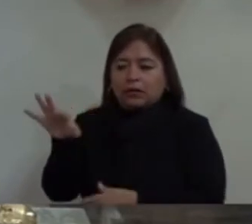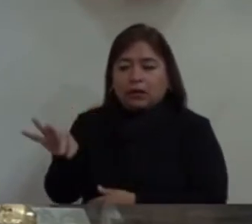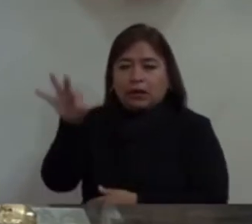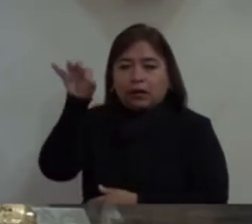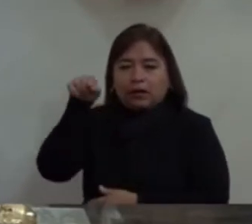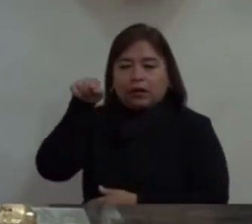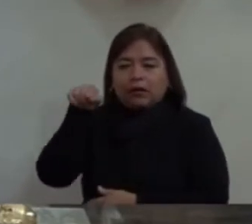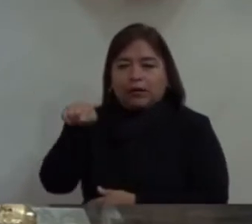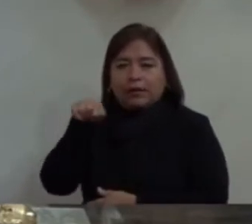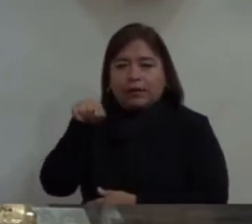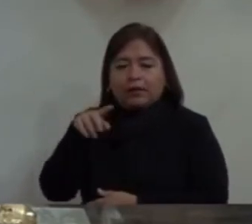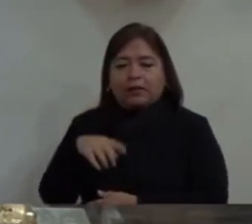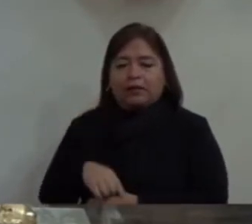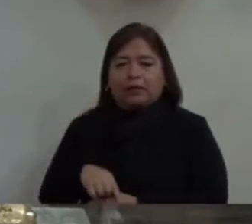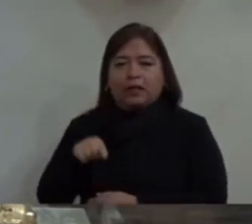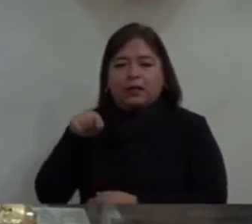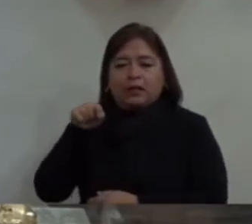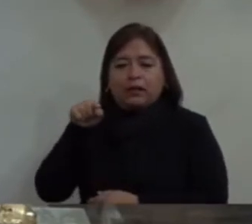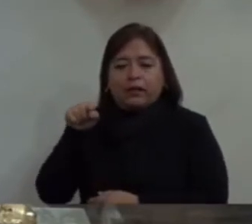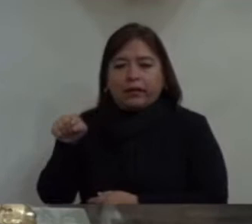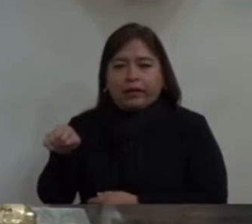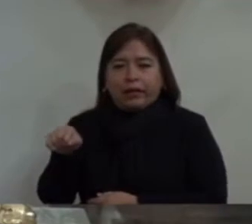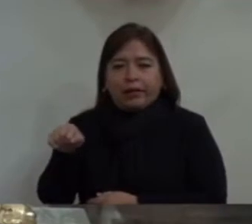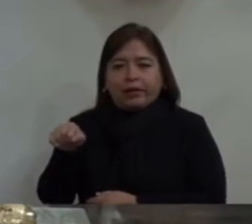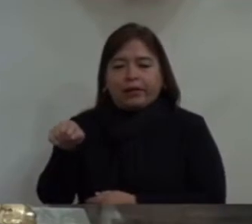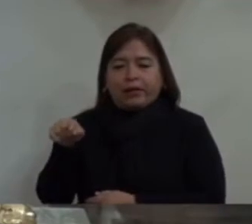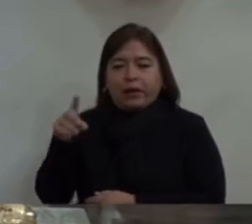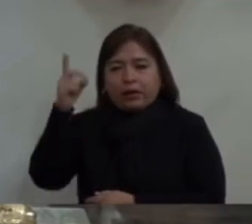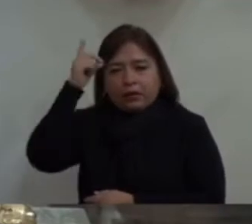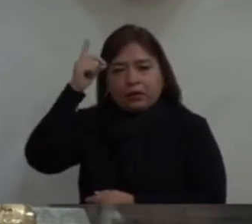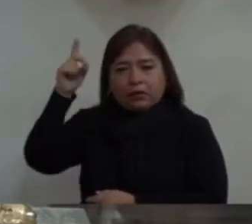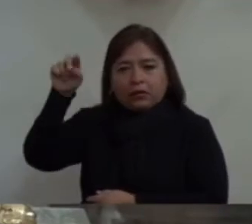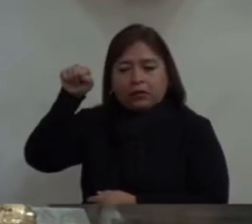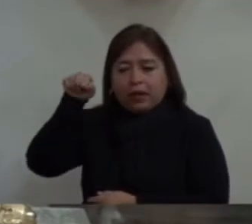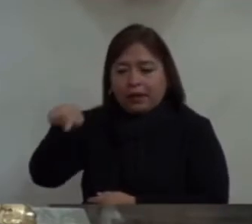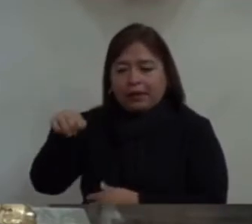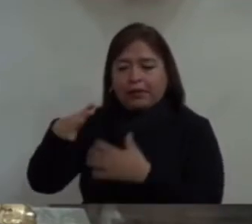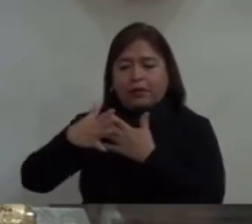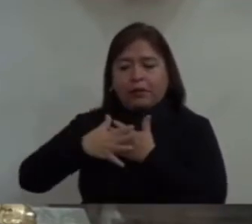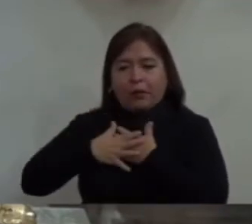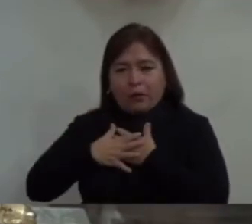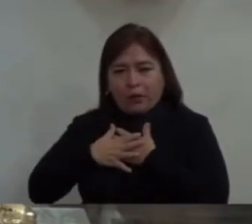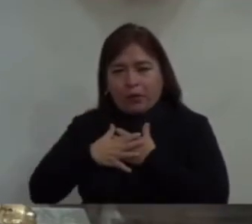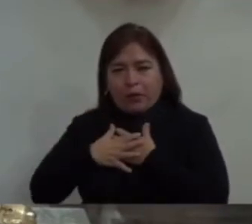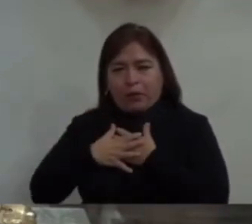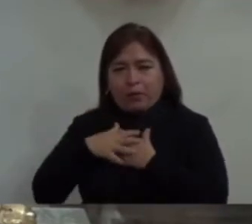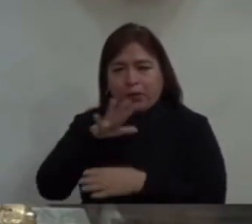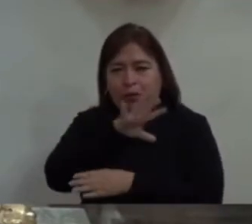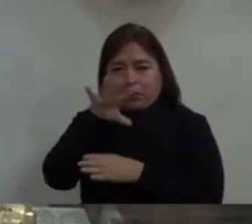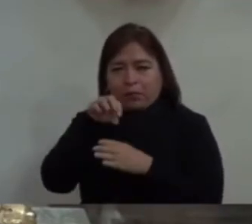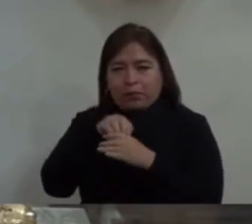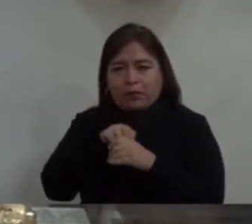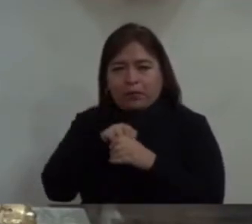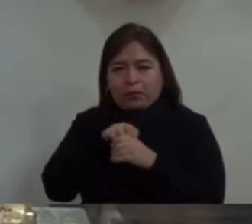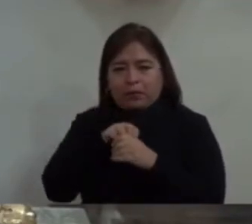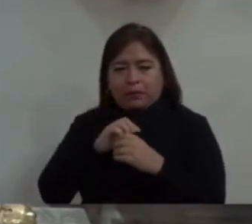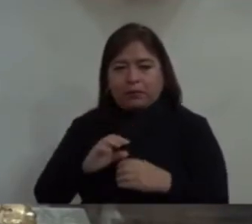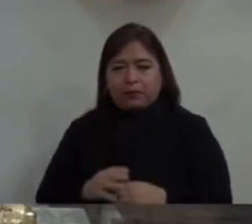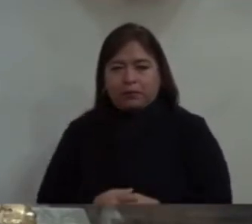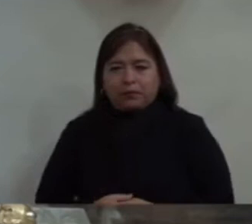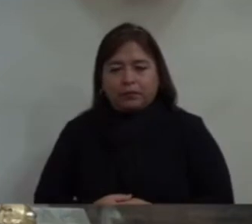miren al que el Padre ama plenamente. no es acaso